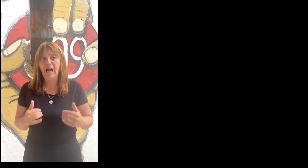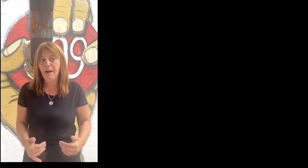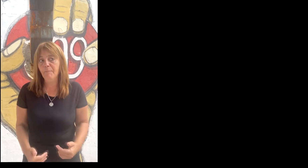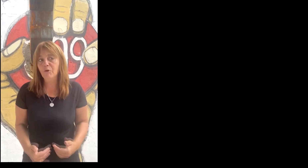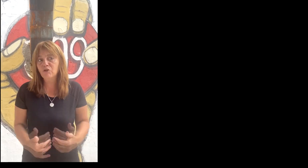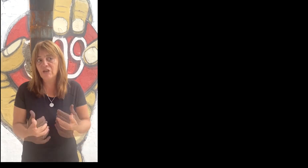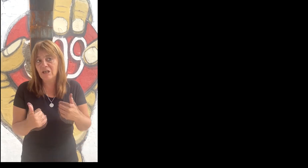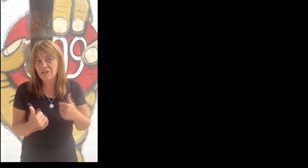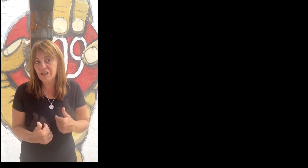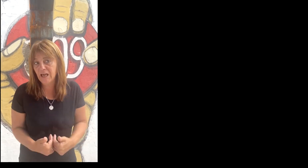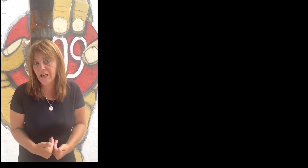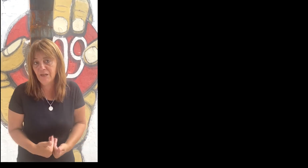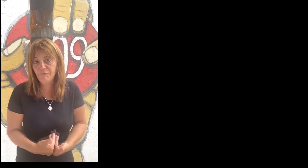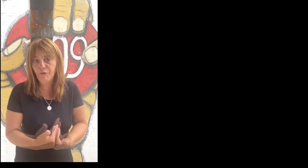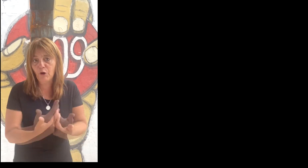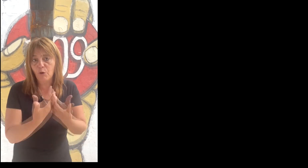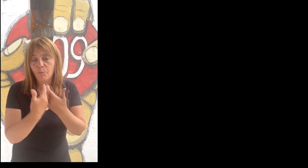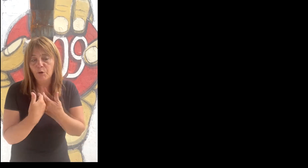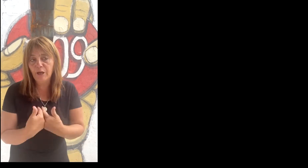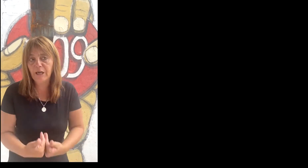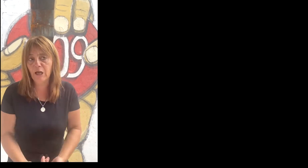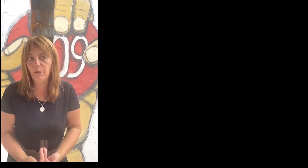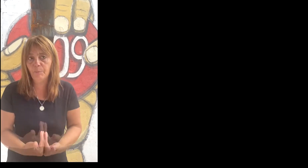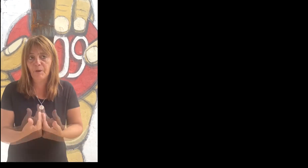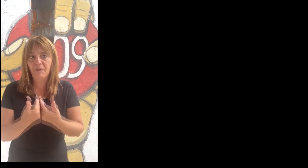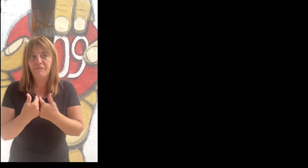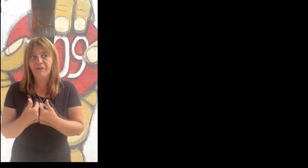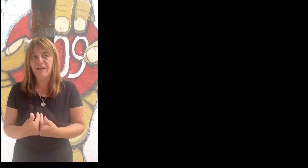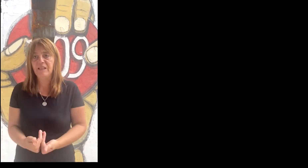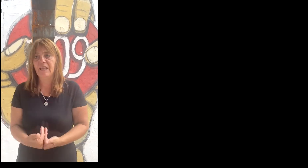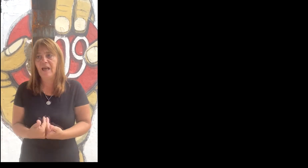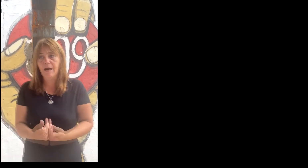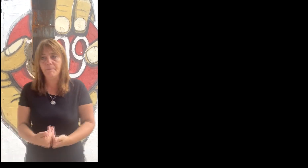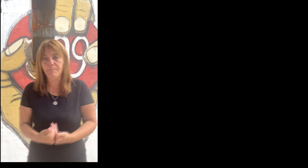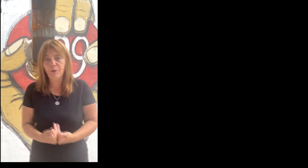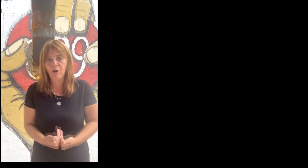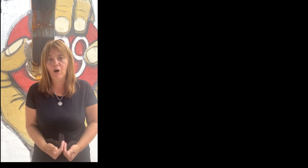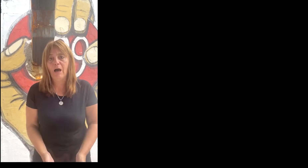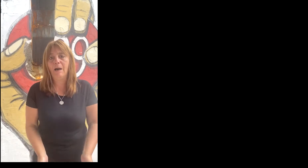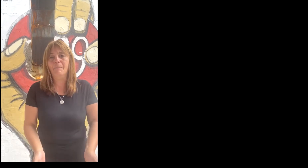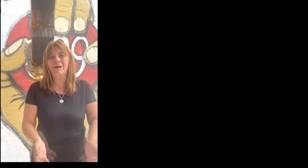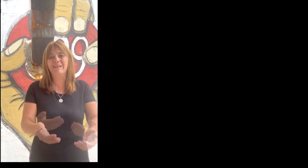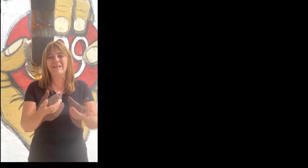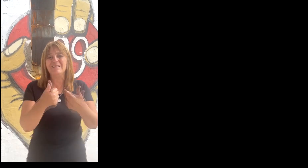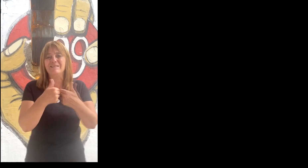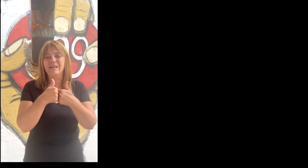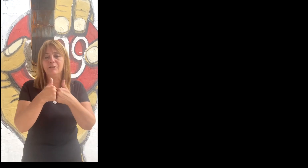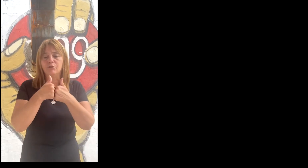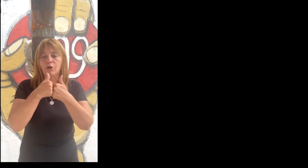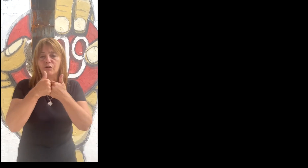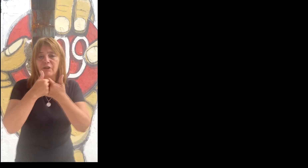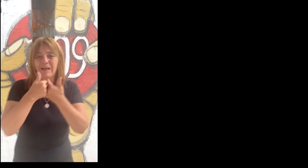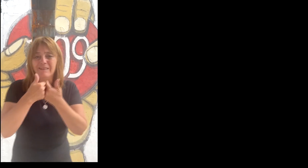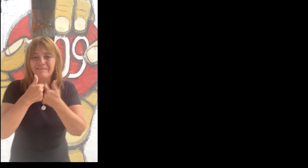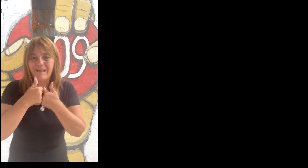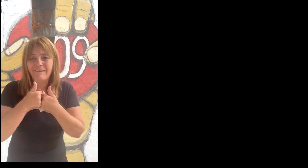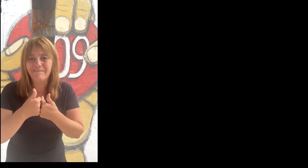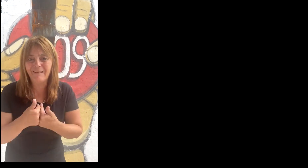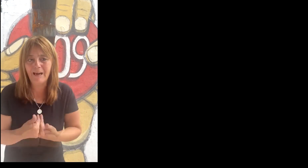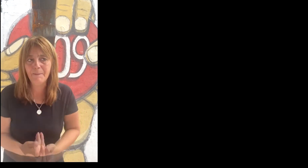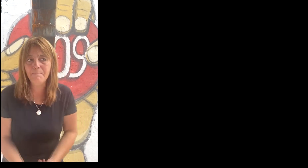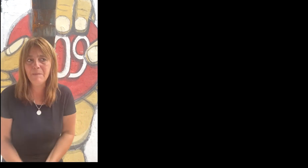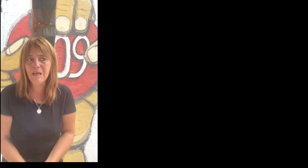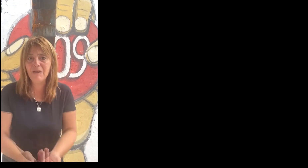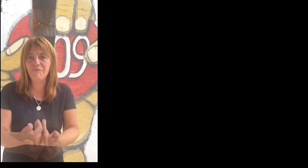grabándoles un audio, contándoles un poquito qué ha sucedido esta semana. Que este gobierno tiene la